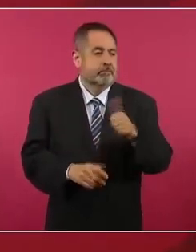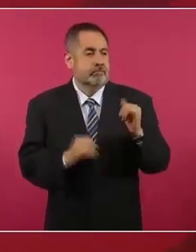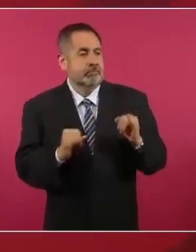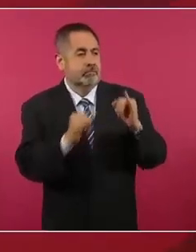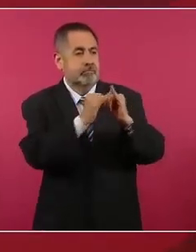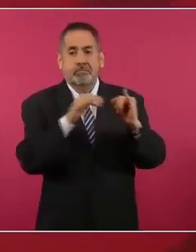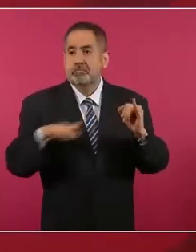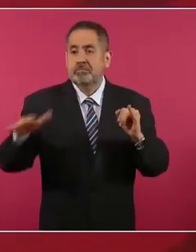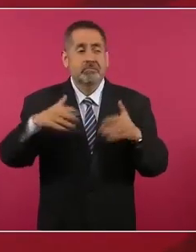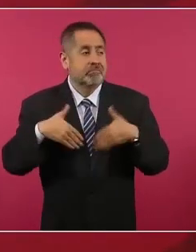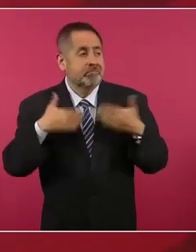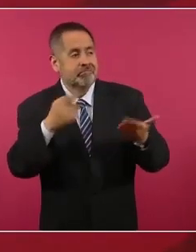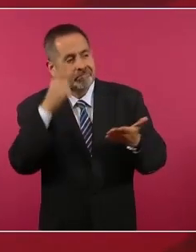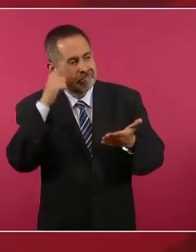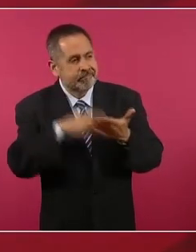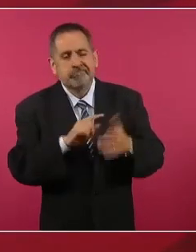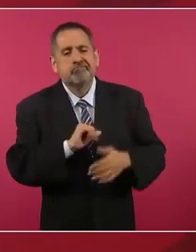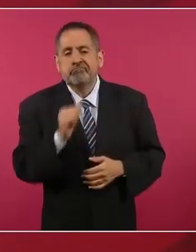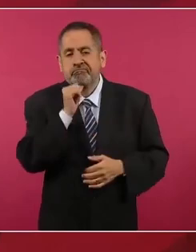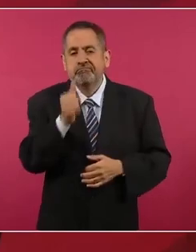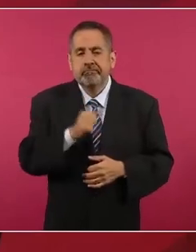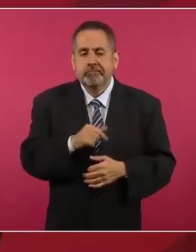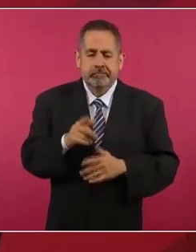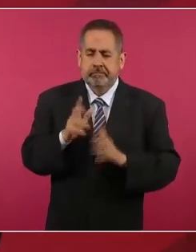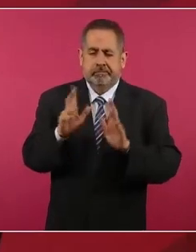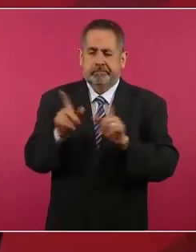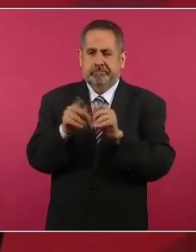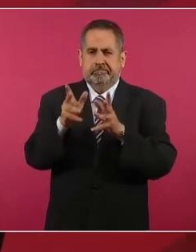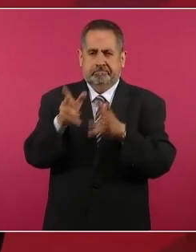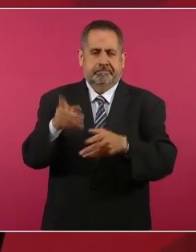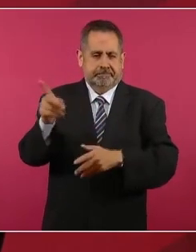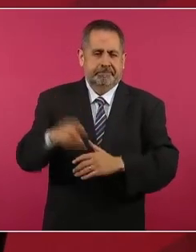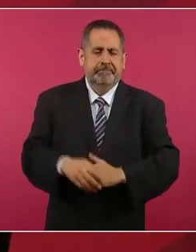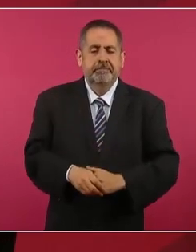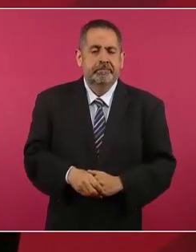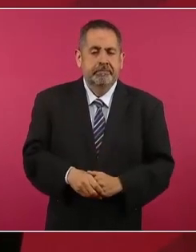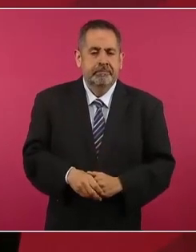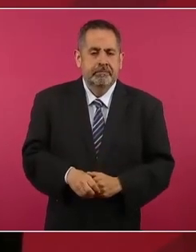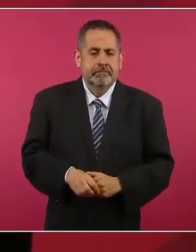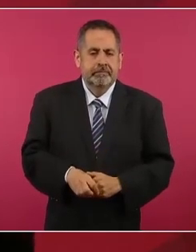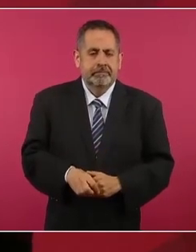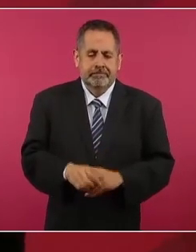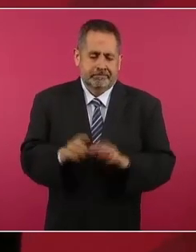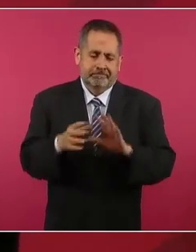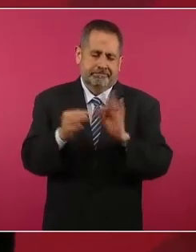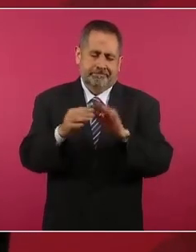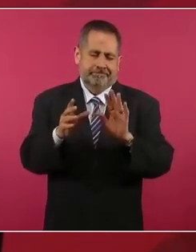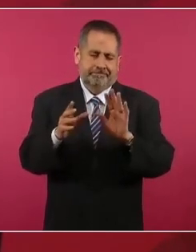instituciones, porque ya es mucho,